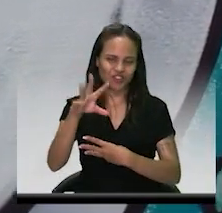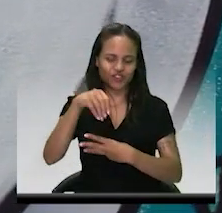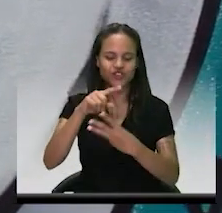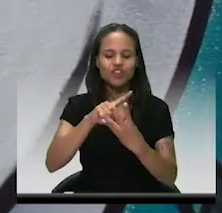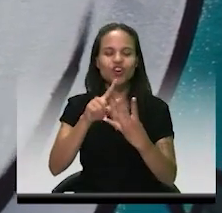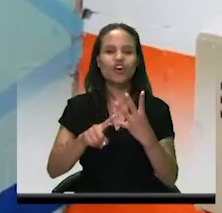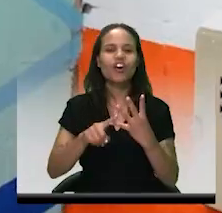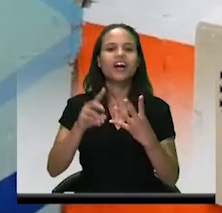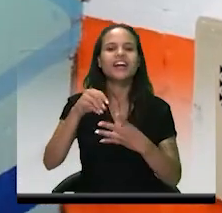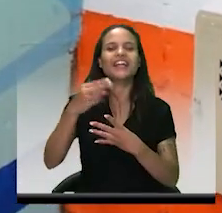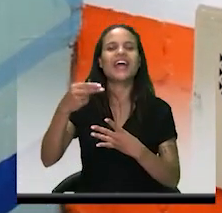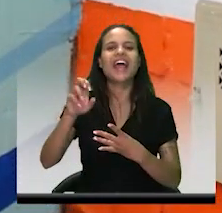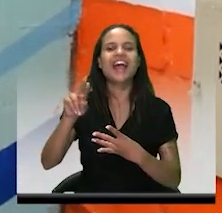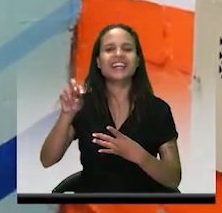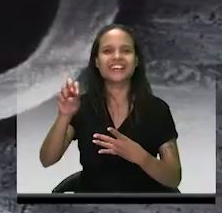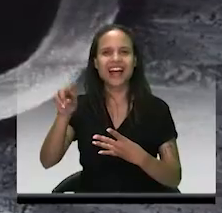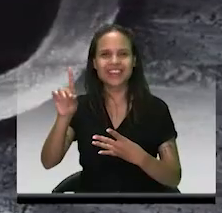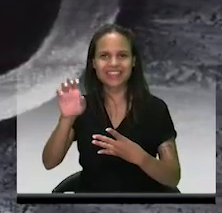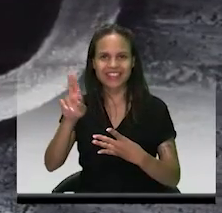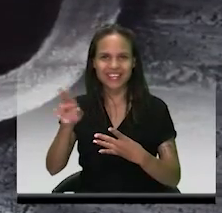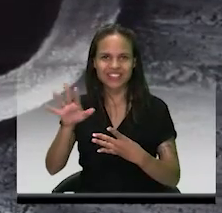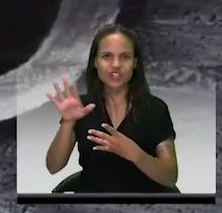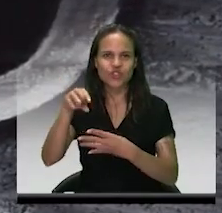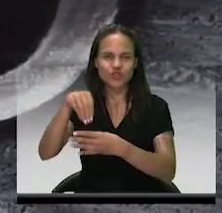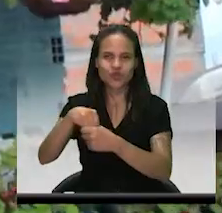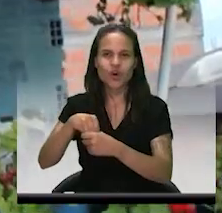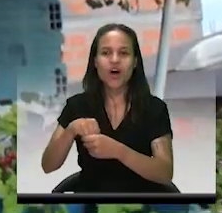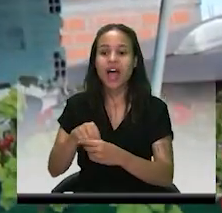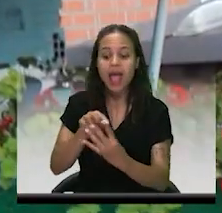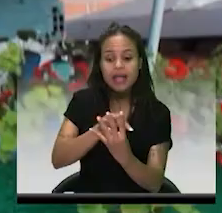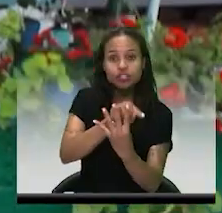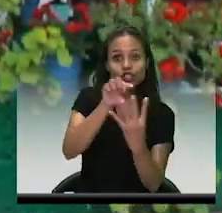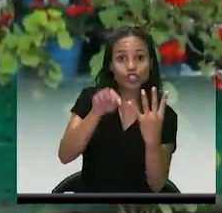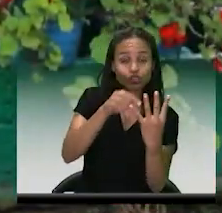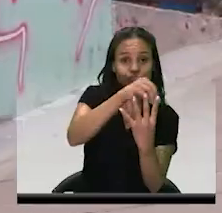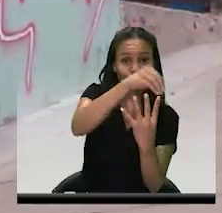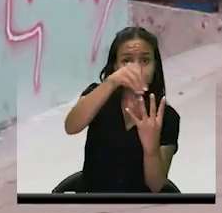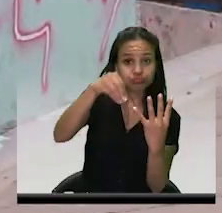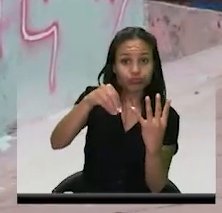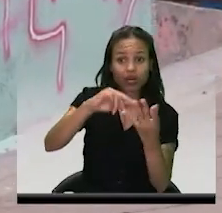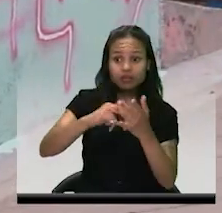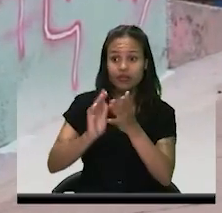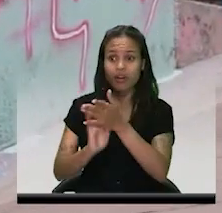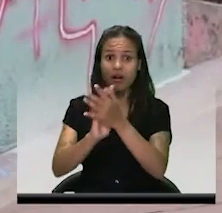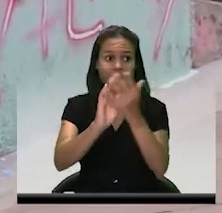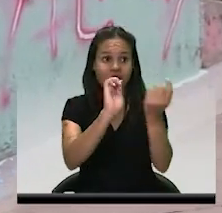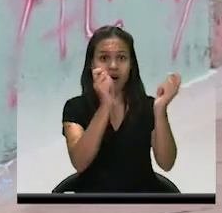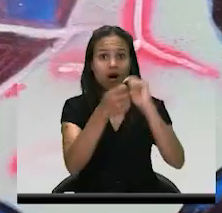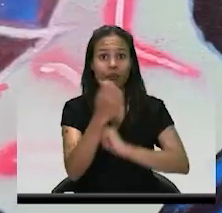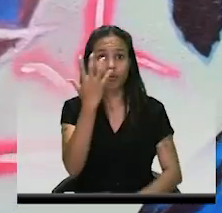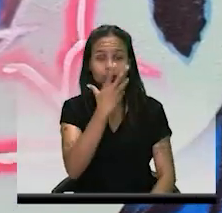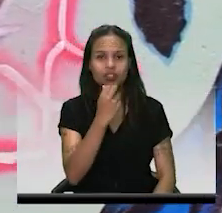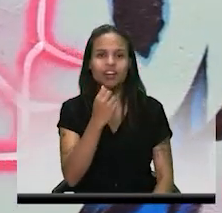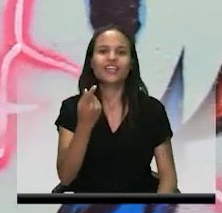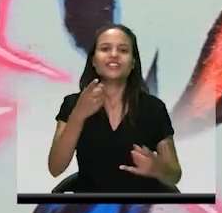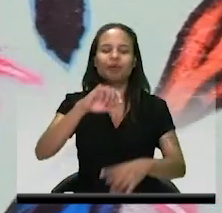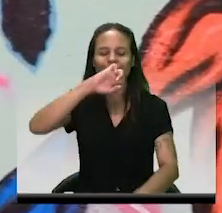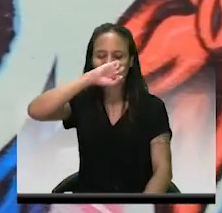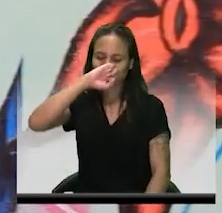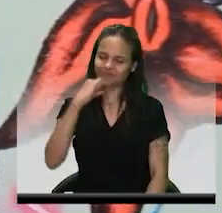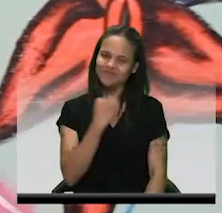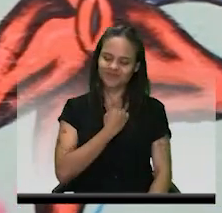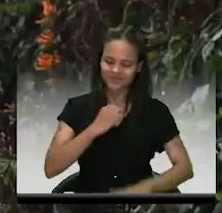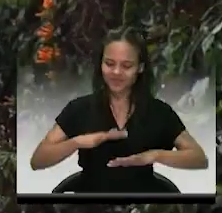sector Los Hernández de la vereda Los Gómez, no solo viven en un lugar renovado, sino que tienen sentido de pertenencia por su